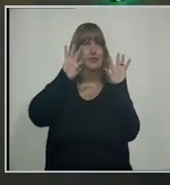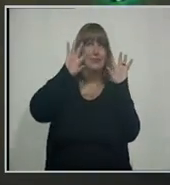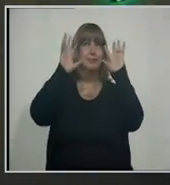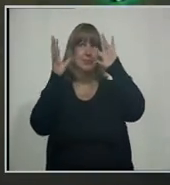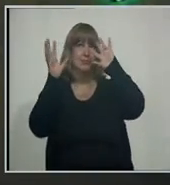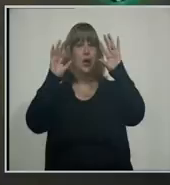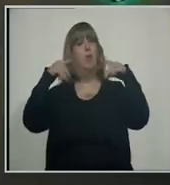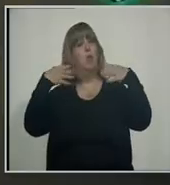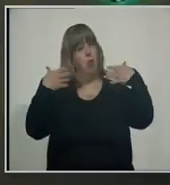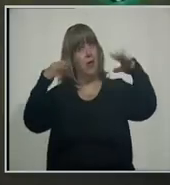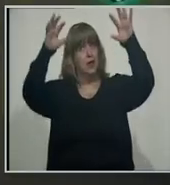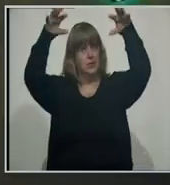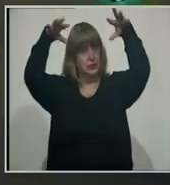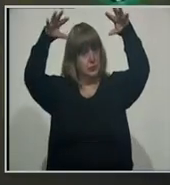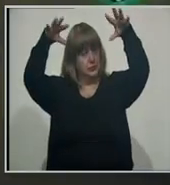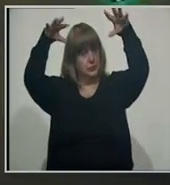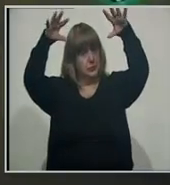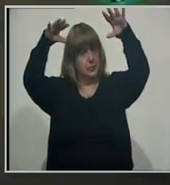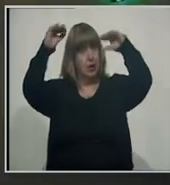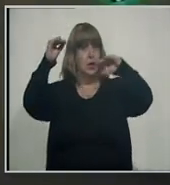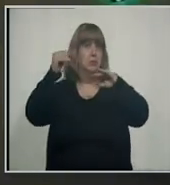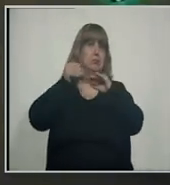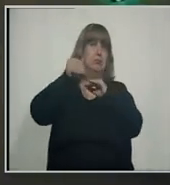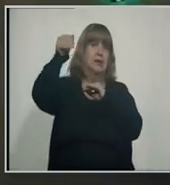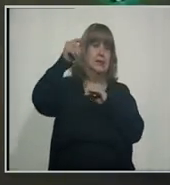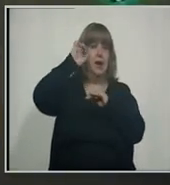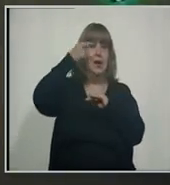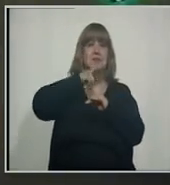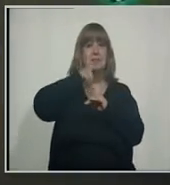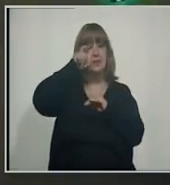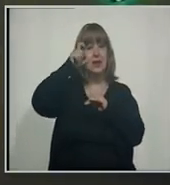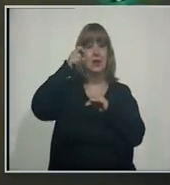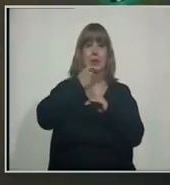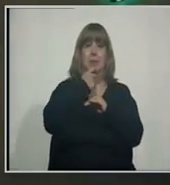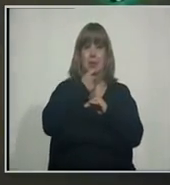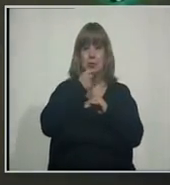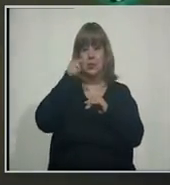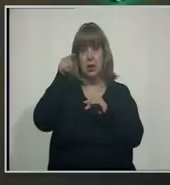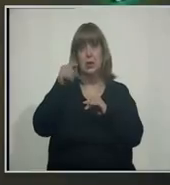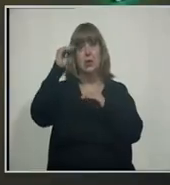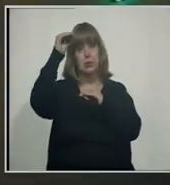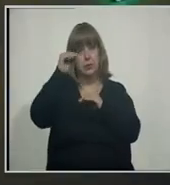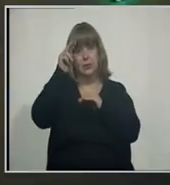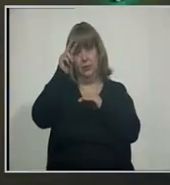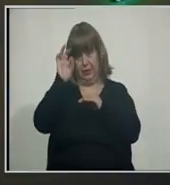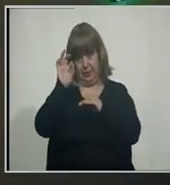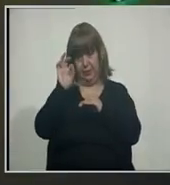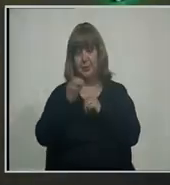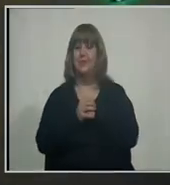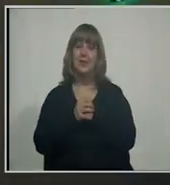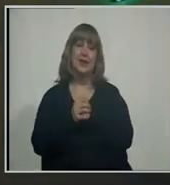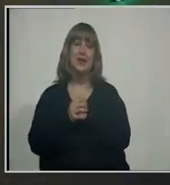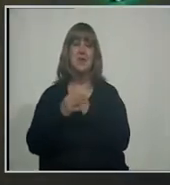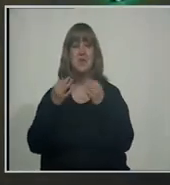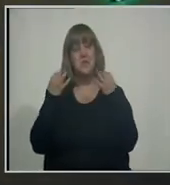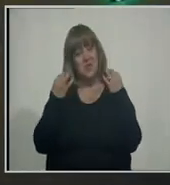probabilidad de algunas precipitaciones, sobre todo hacia el este de la provincia y una máxima que estaría bajando a 20 grados. Te he felicitado, Carita,